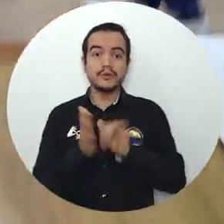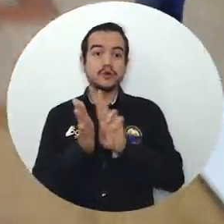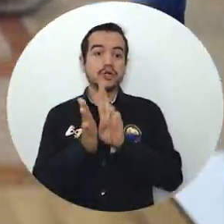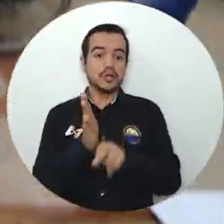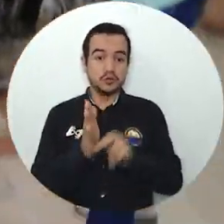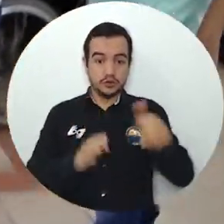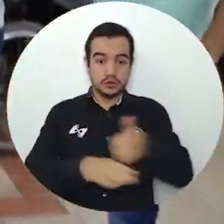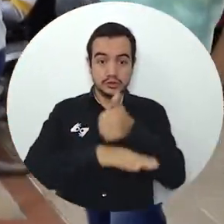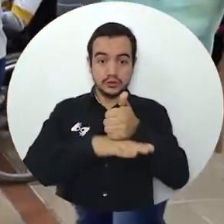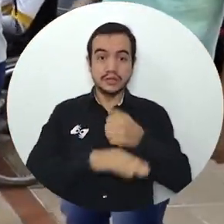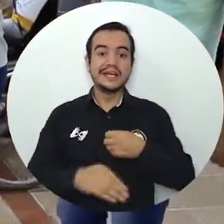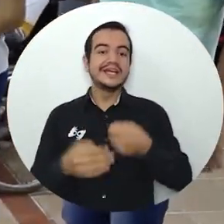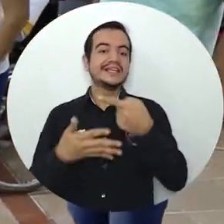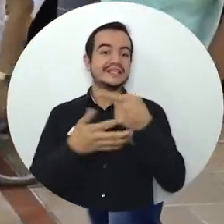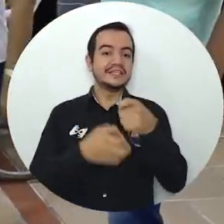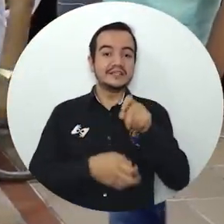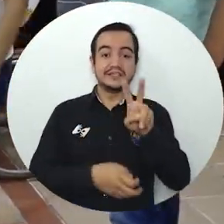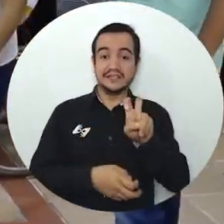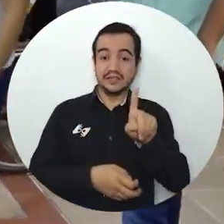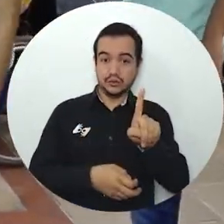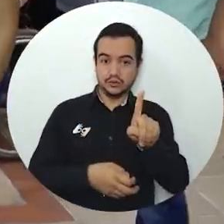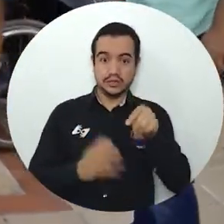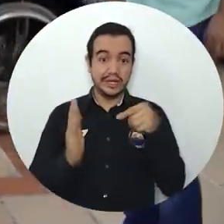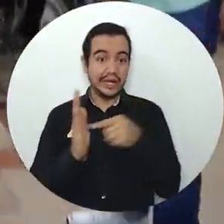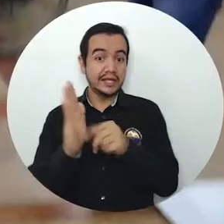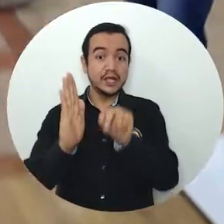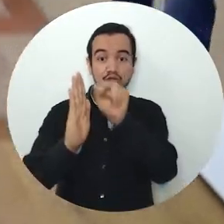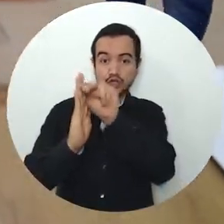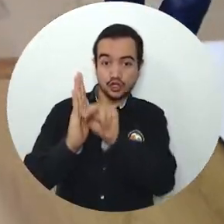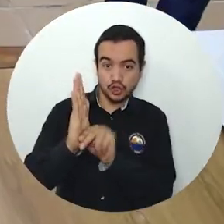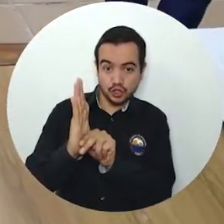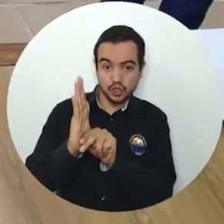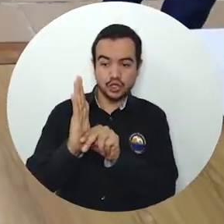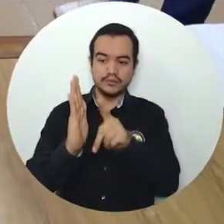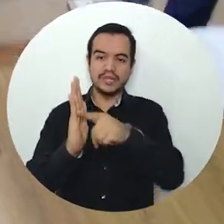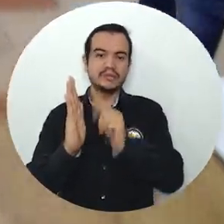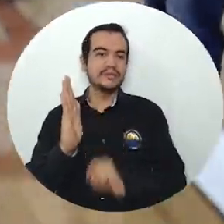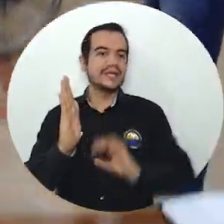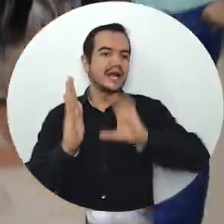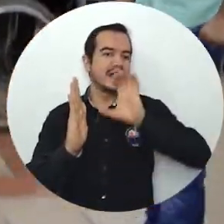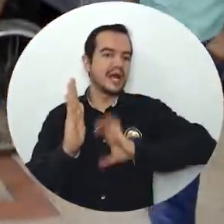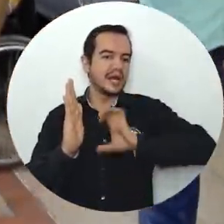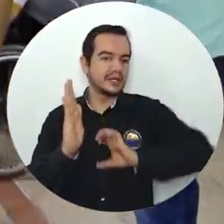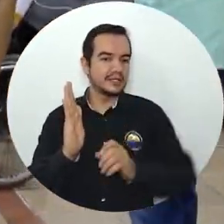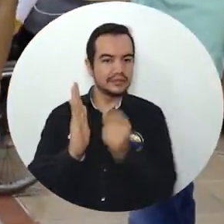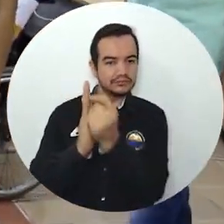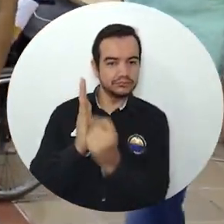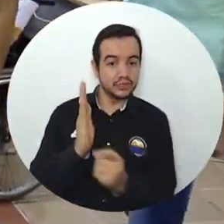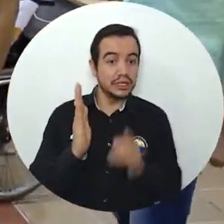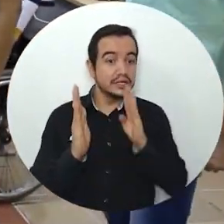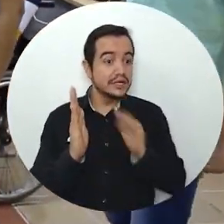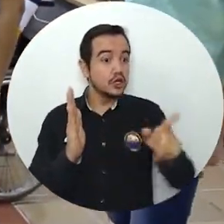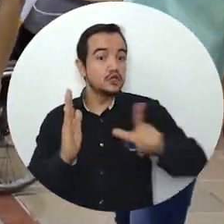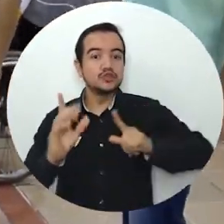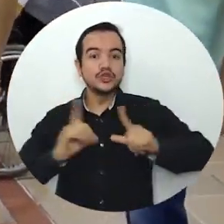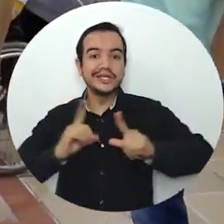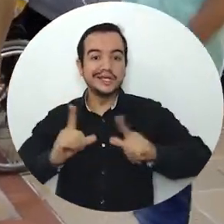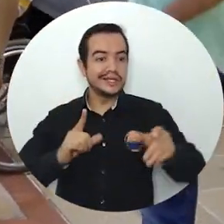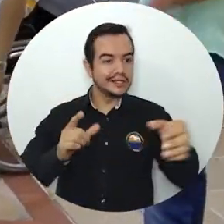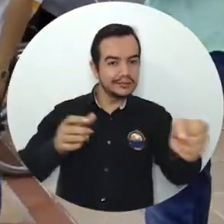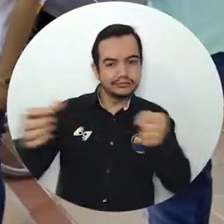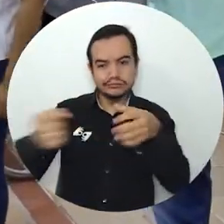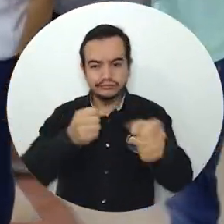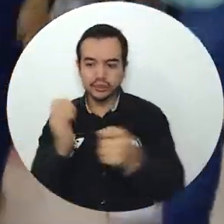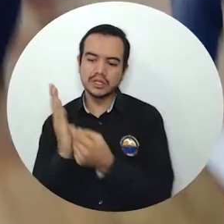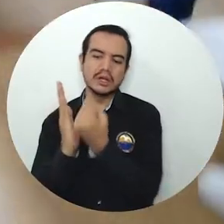resolución rectoral número 671, siendo socializados sus lineamientos y características resolutivas ante representantes de los grupos